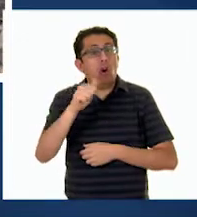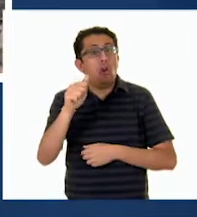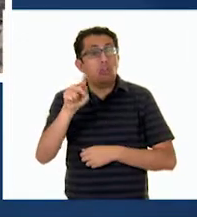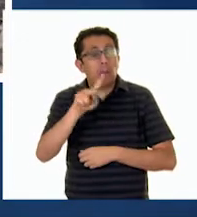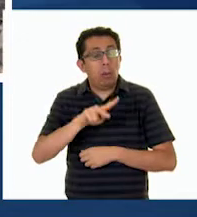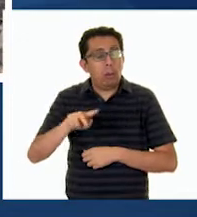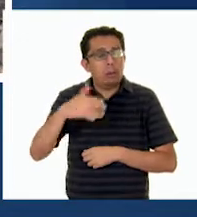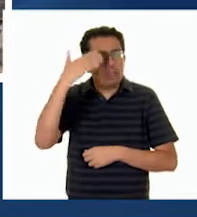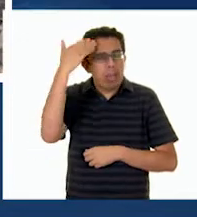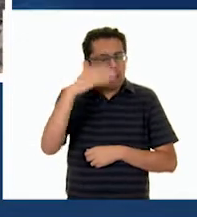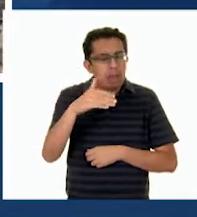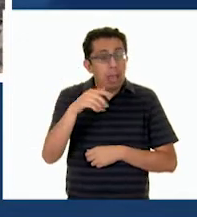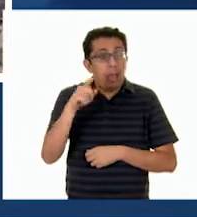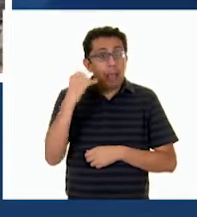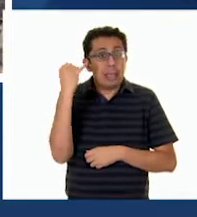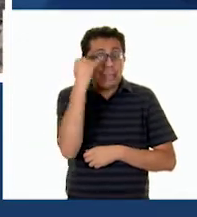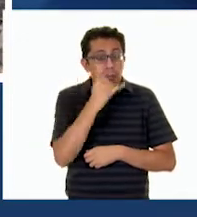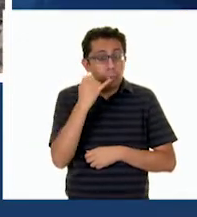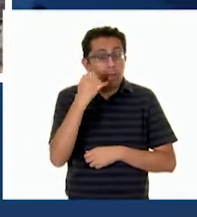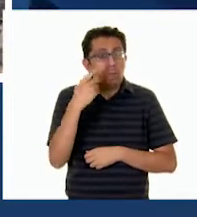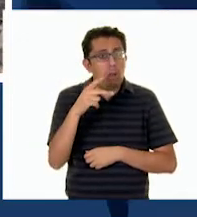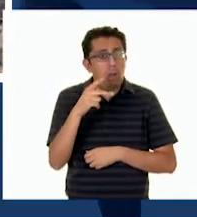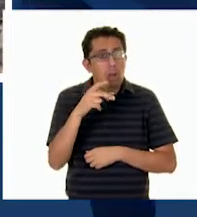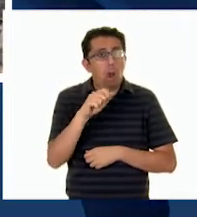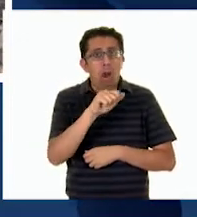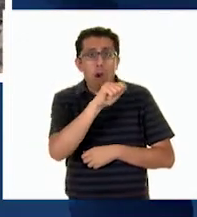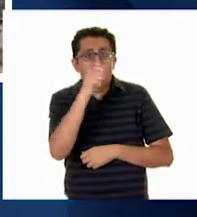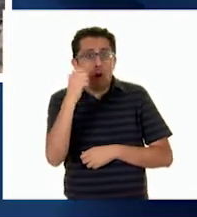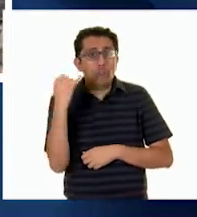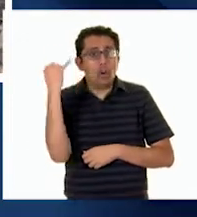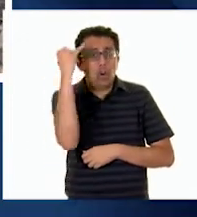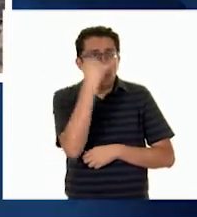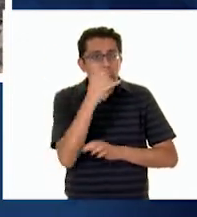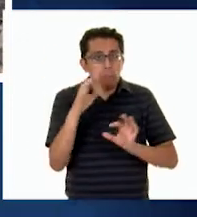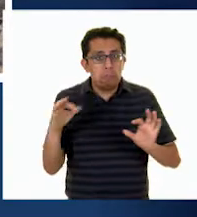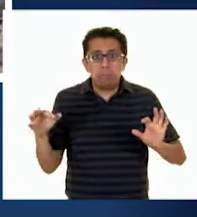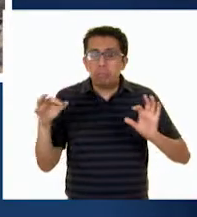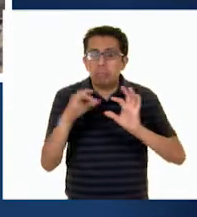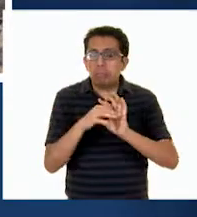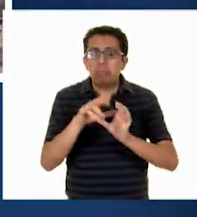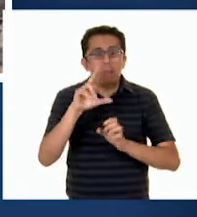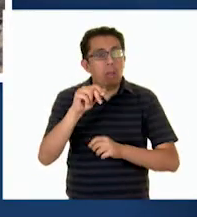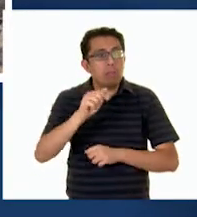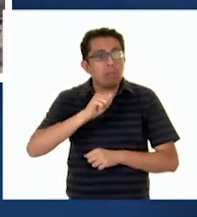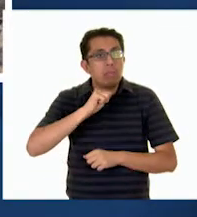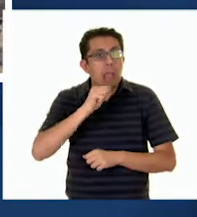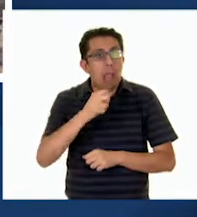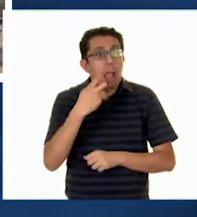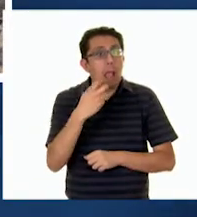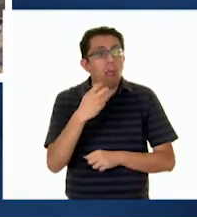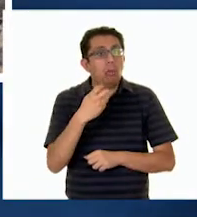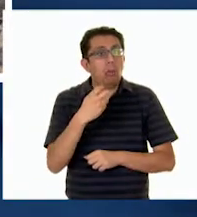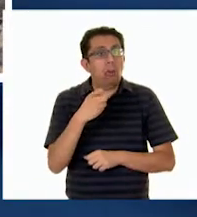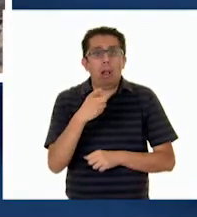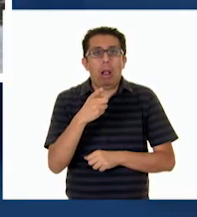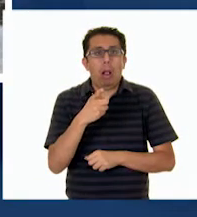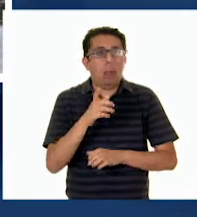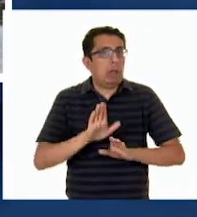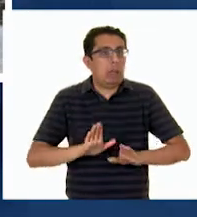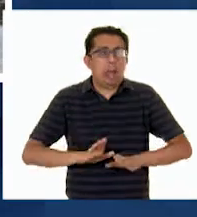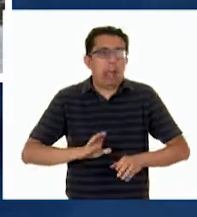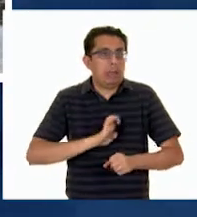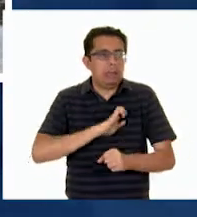lengua purépecha No está emparentada Con ninguna otra Familia lingüística Esto lo hace Una lengua muy particular